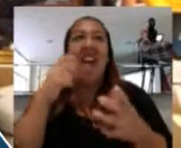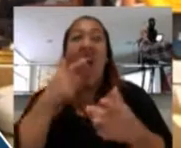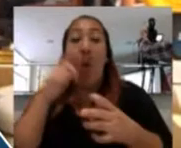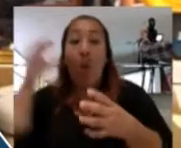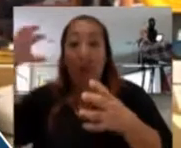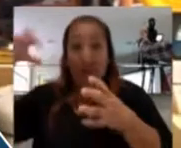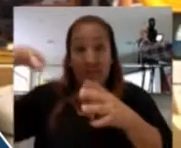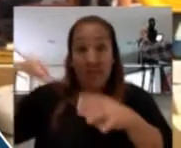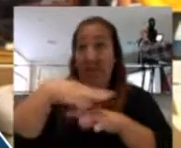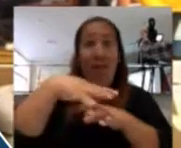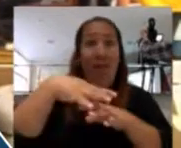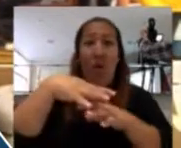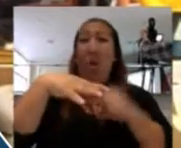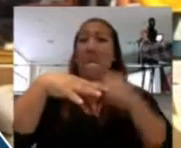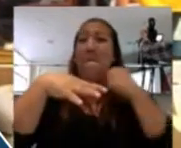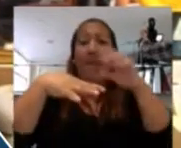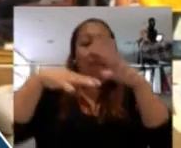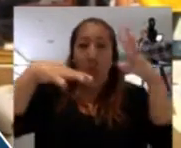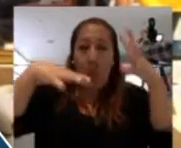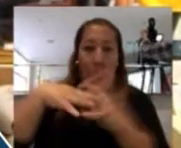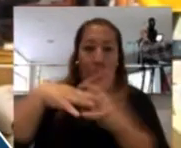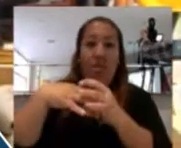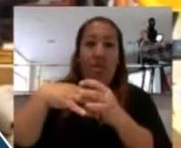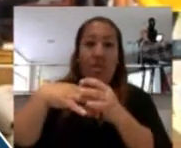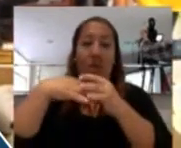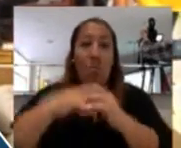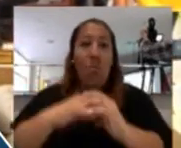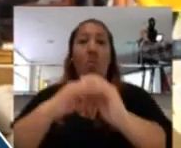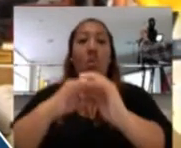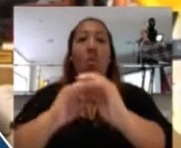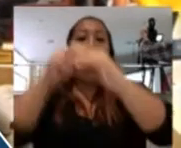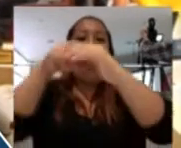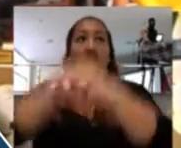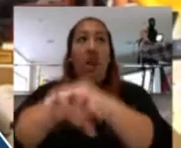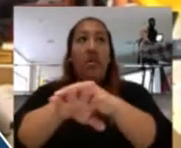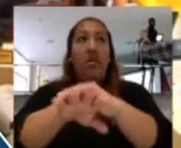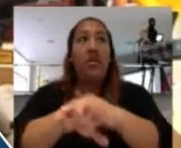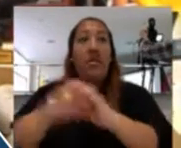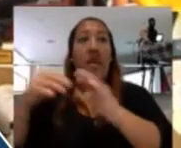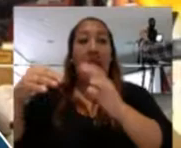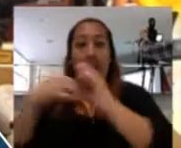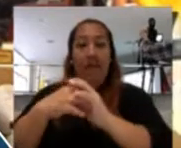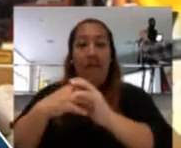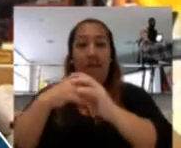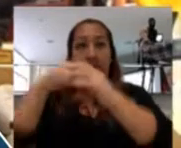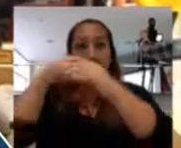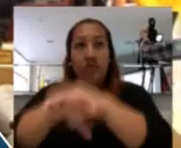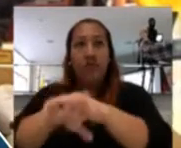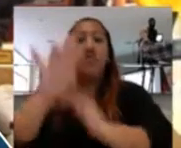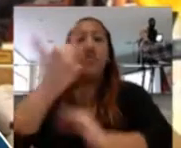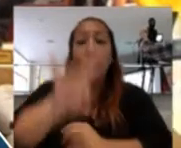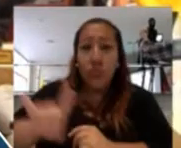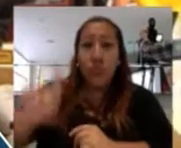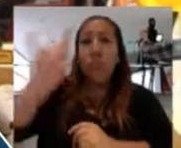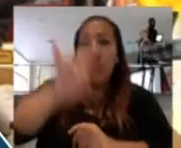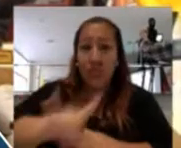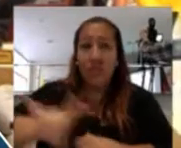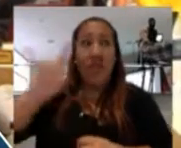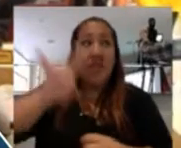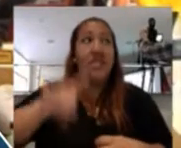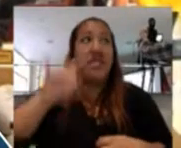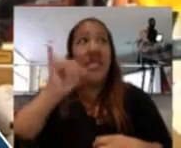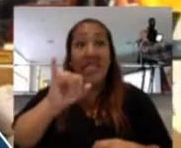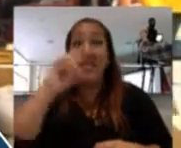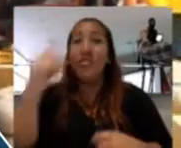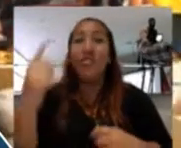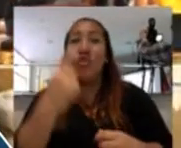el agua, almacenarla y usarla. Esas son las tres cosas, retener, almacenarla y usarla. Y